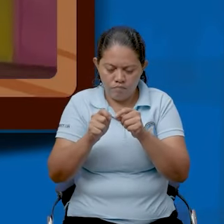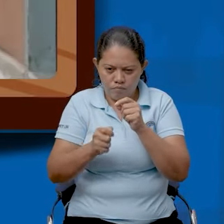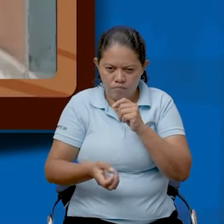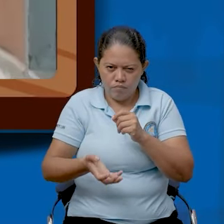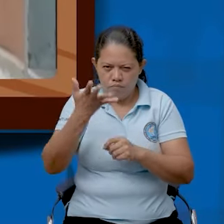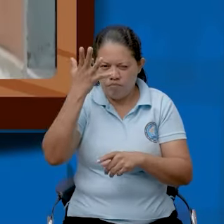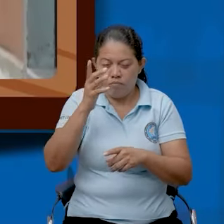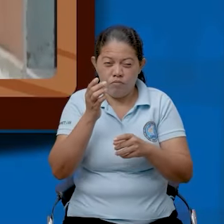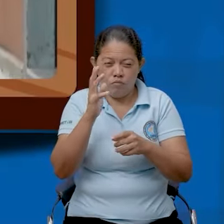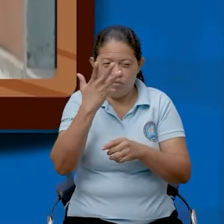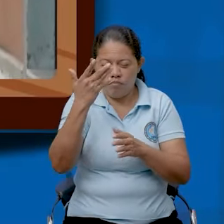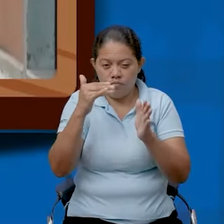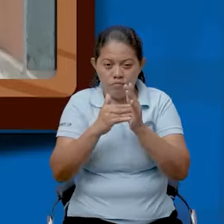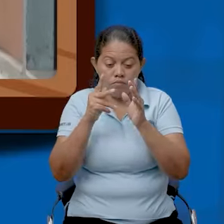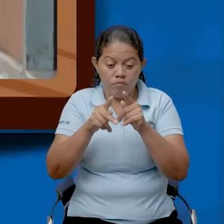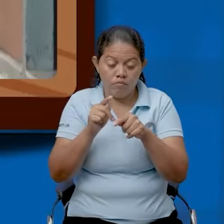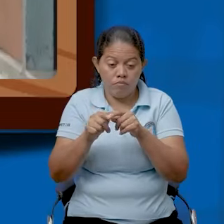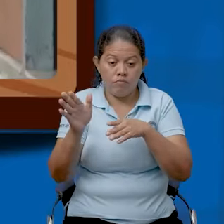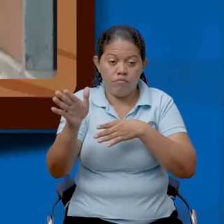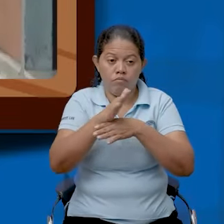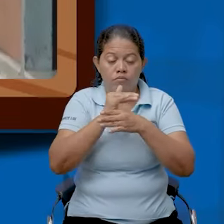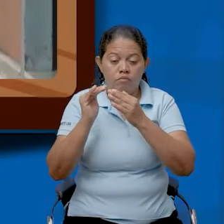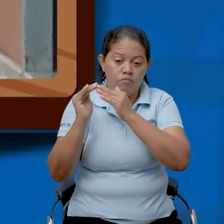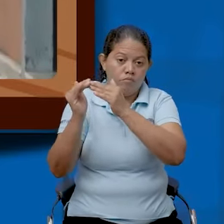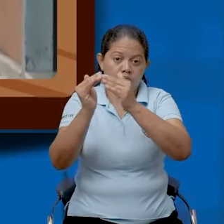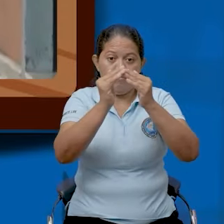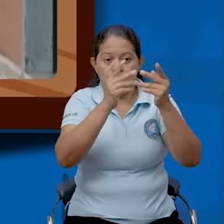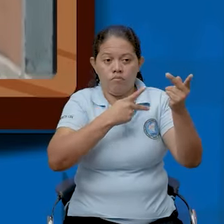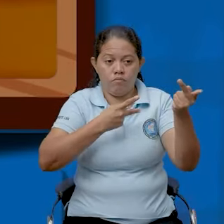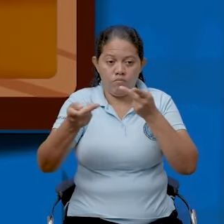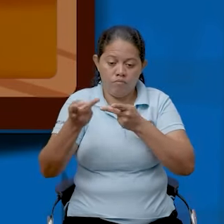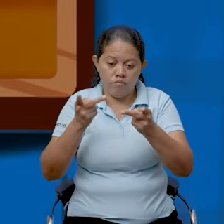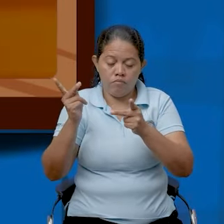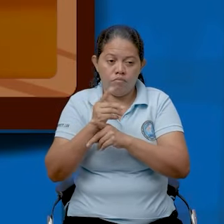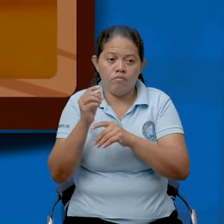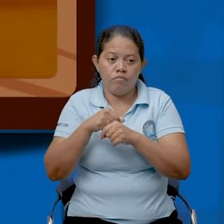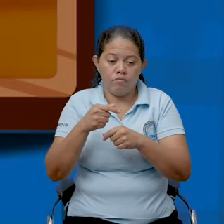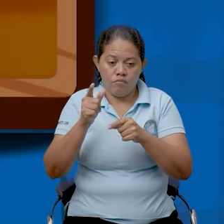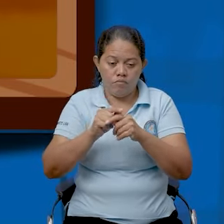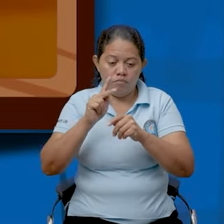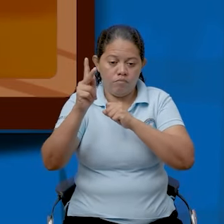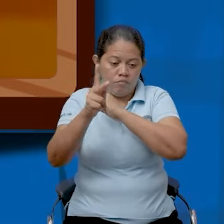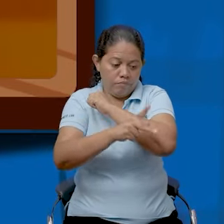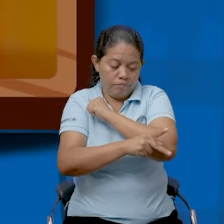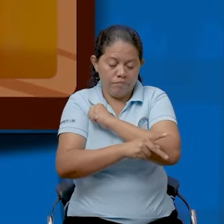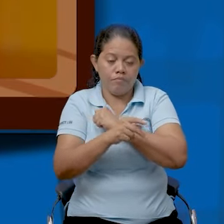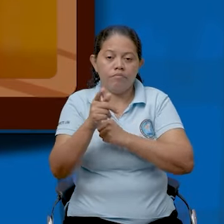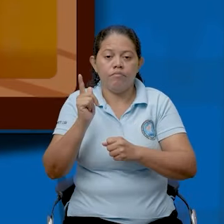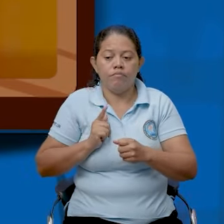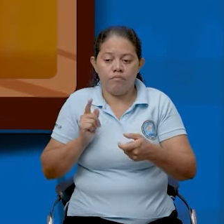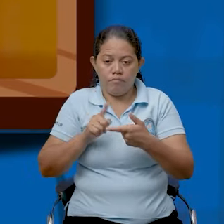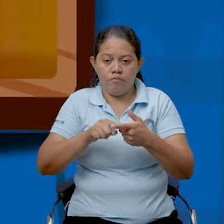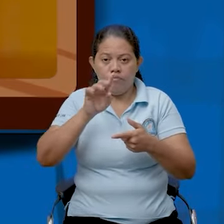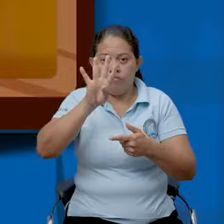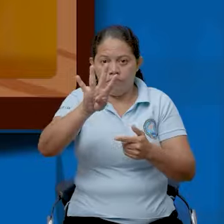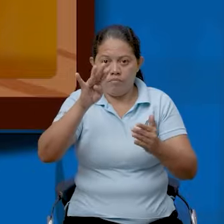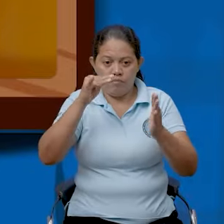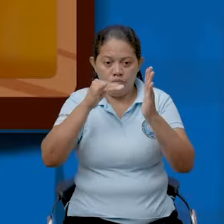la pólvora en los diferentes puntos que tenemos en el país. Tenemos